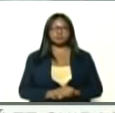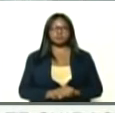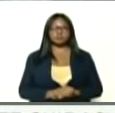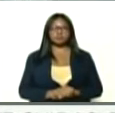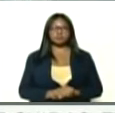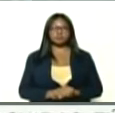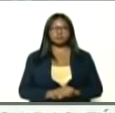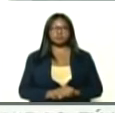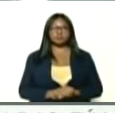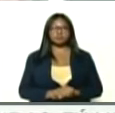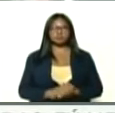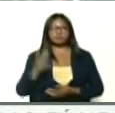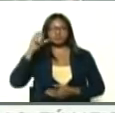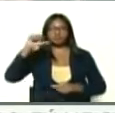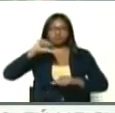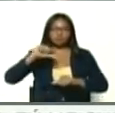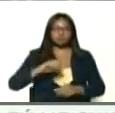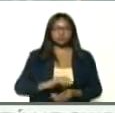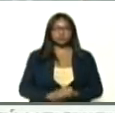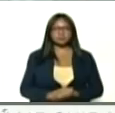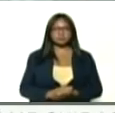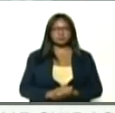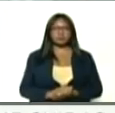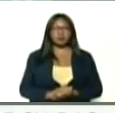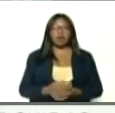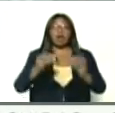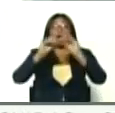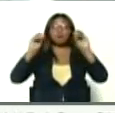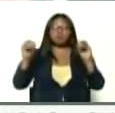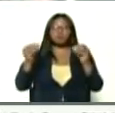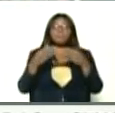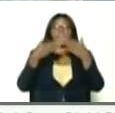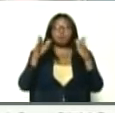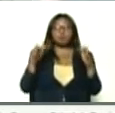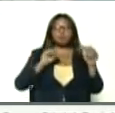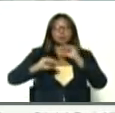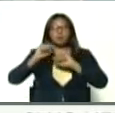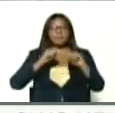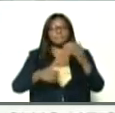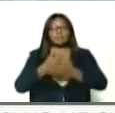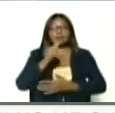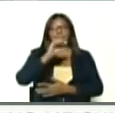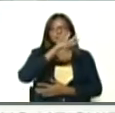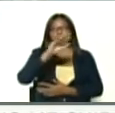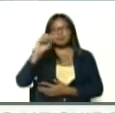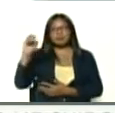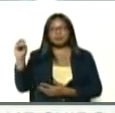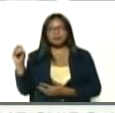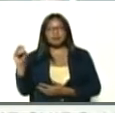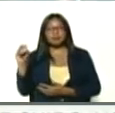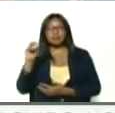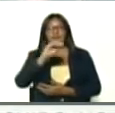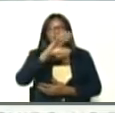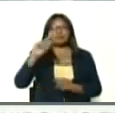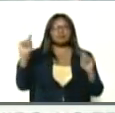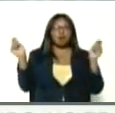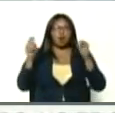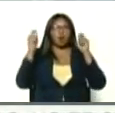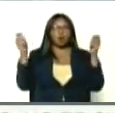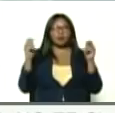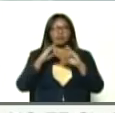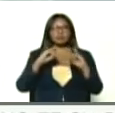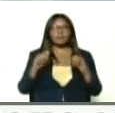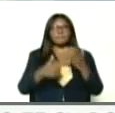consulta pública, hemos tenido, despliegue, que ya ha alcanzado, más de 500, con 500 jornadas, en